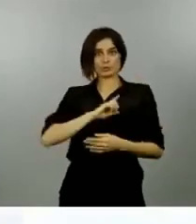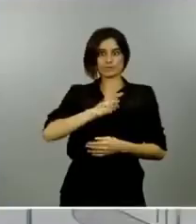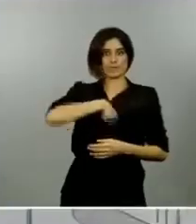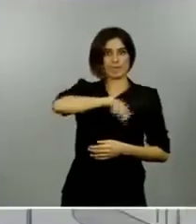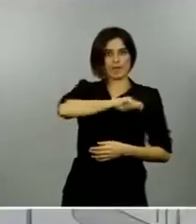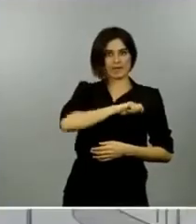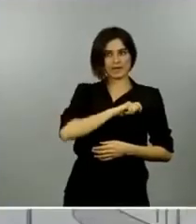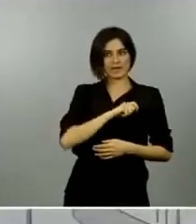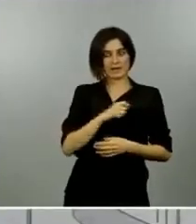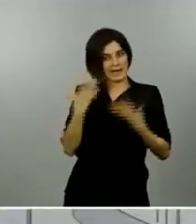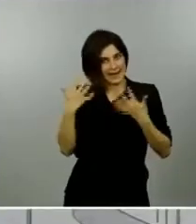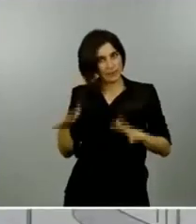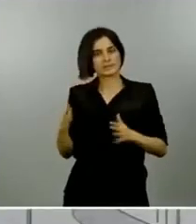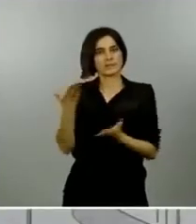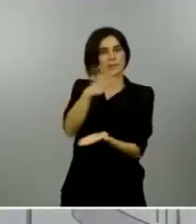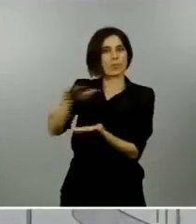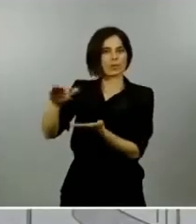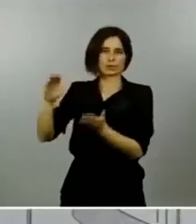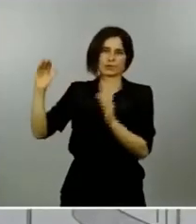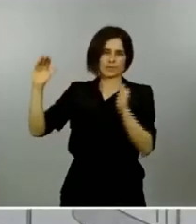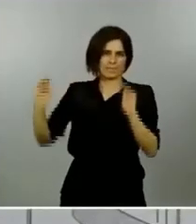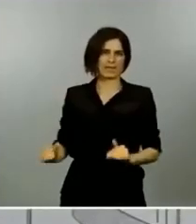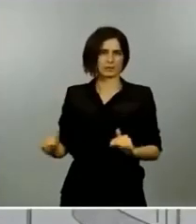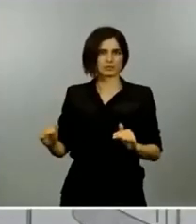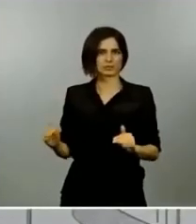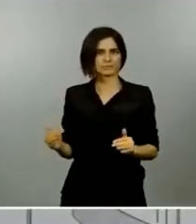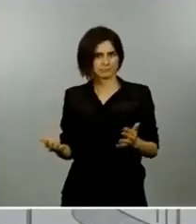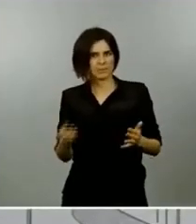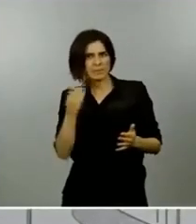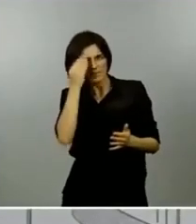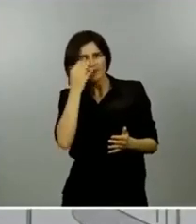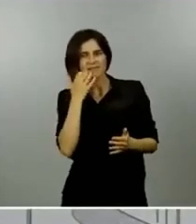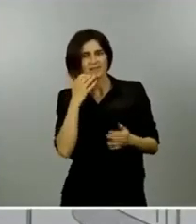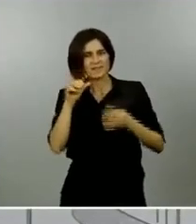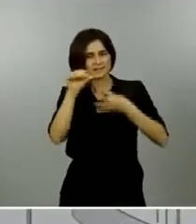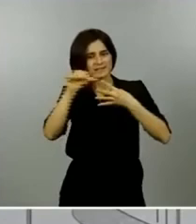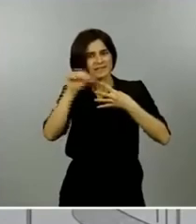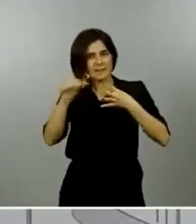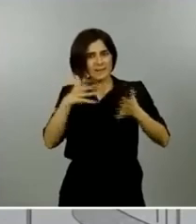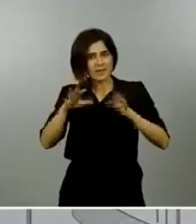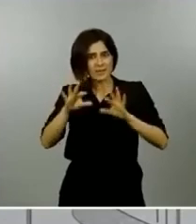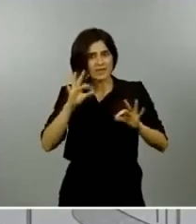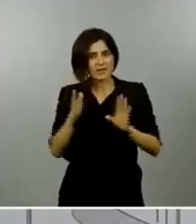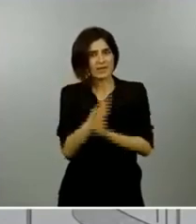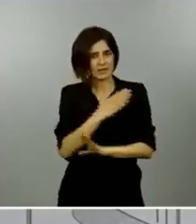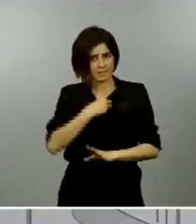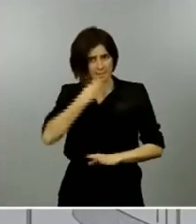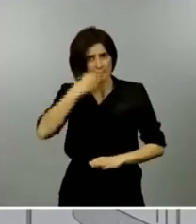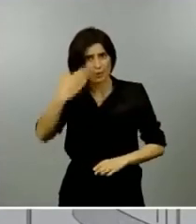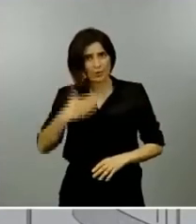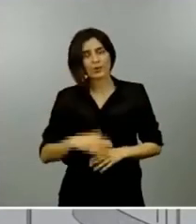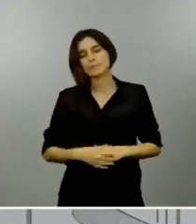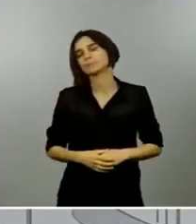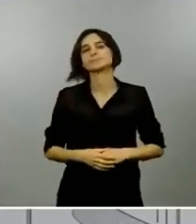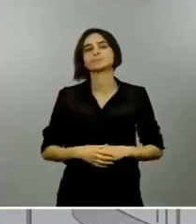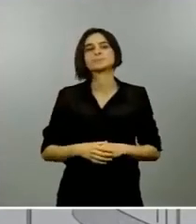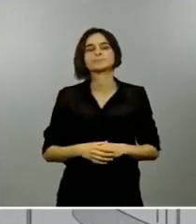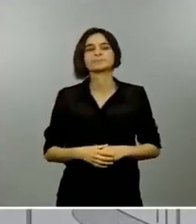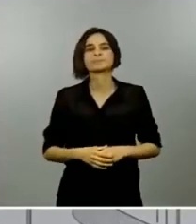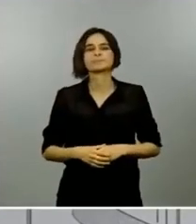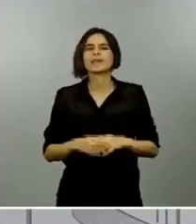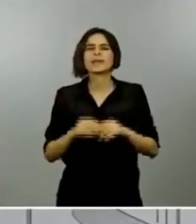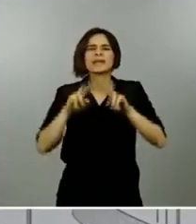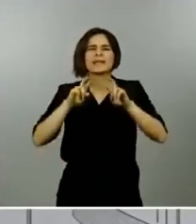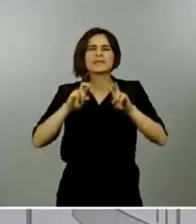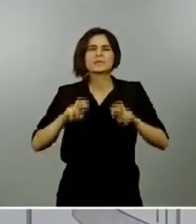pregunta se responde con el informe que elaboró el Instituto Carlos III una serie de científicos hace ya unas cuantas